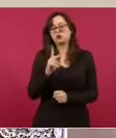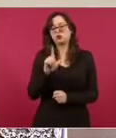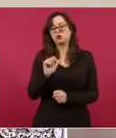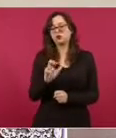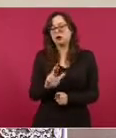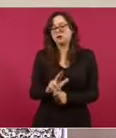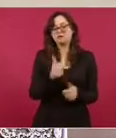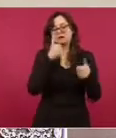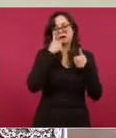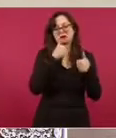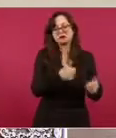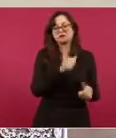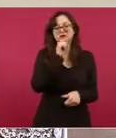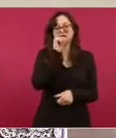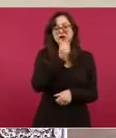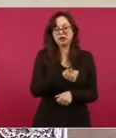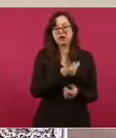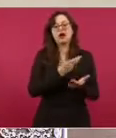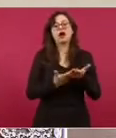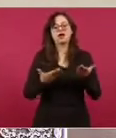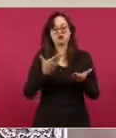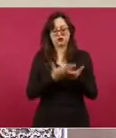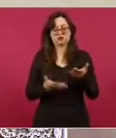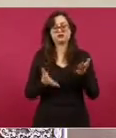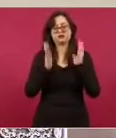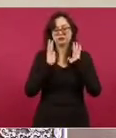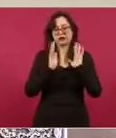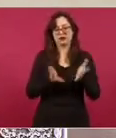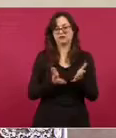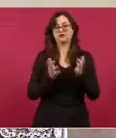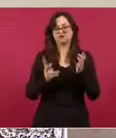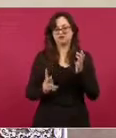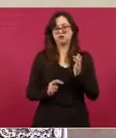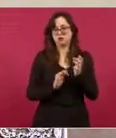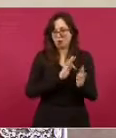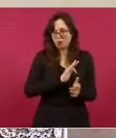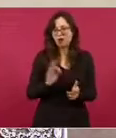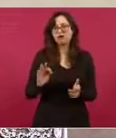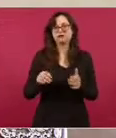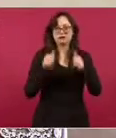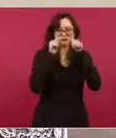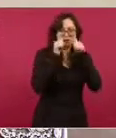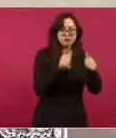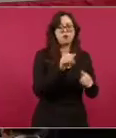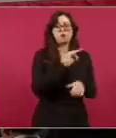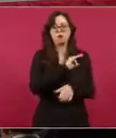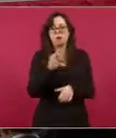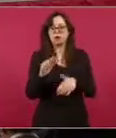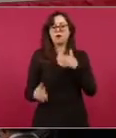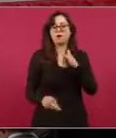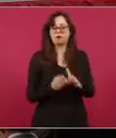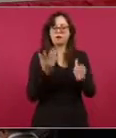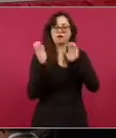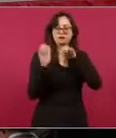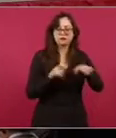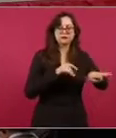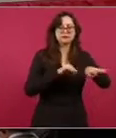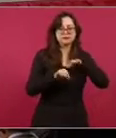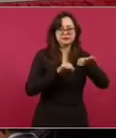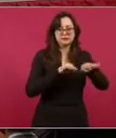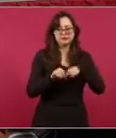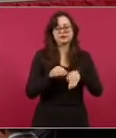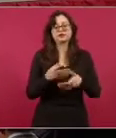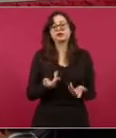y médicos especialistas. Los detalles los vamos a publicar en la página donde hemos hecho todos estos procesos, médicosespecialistas